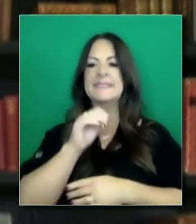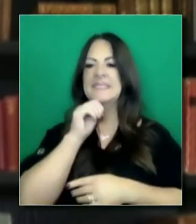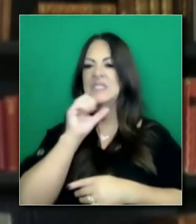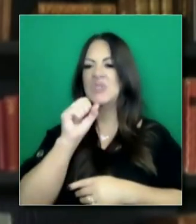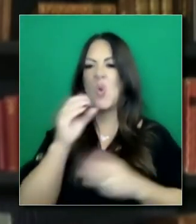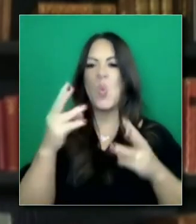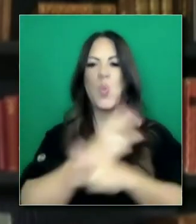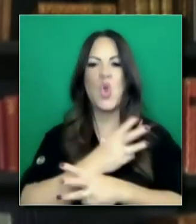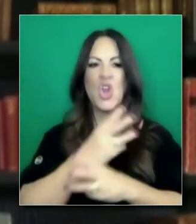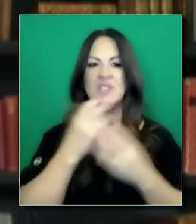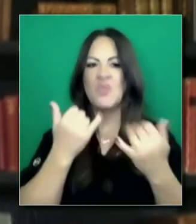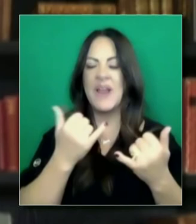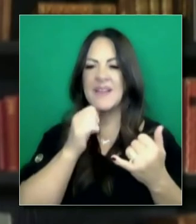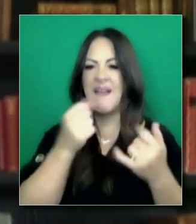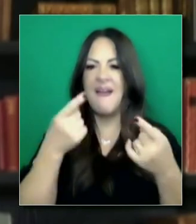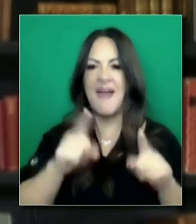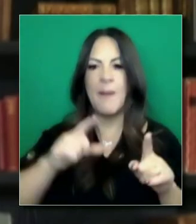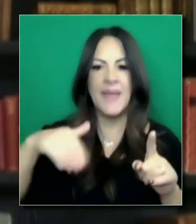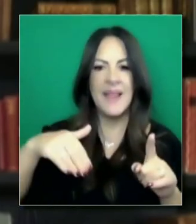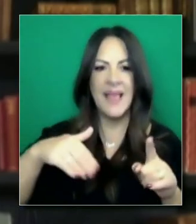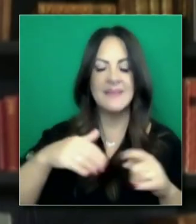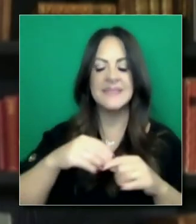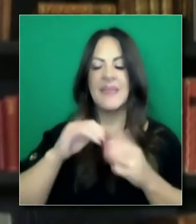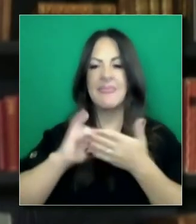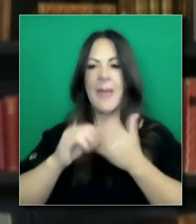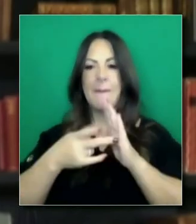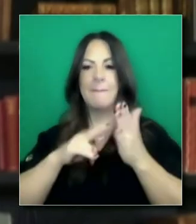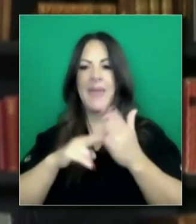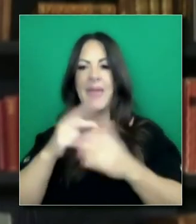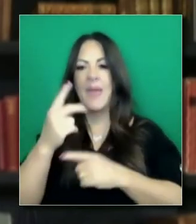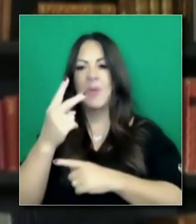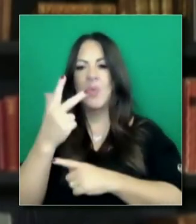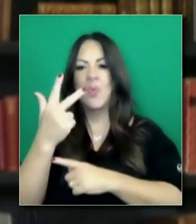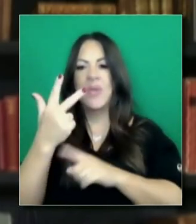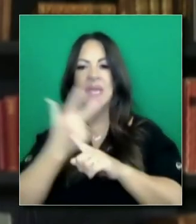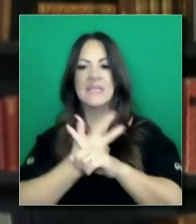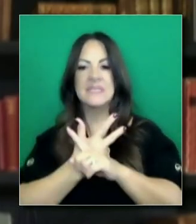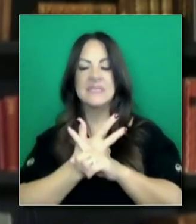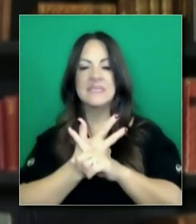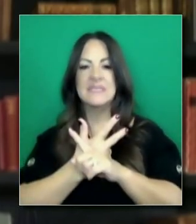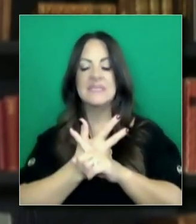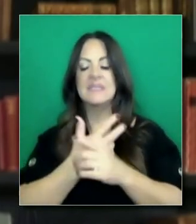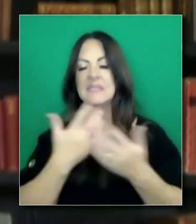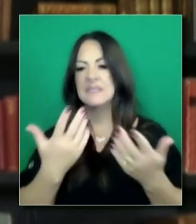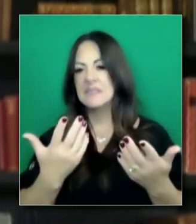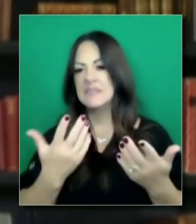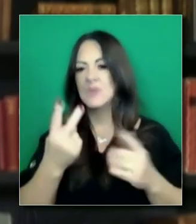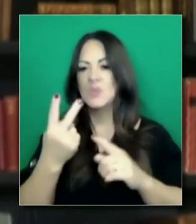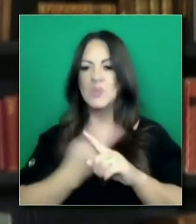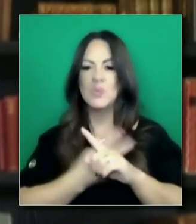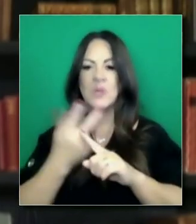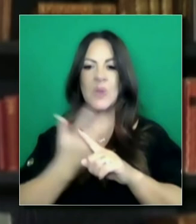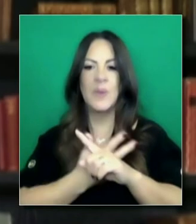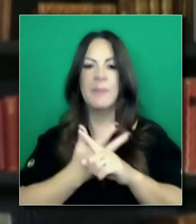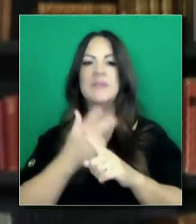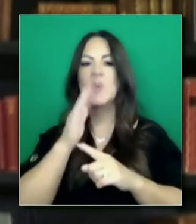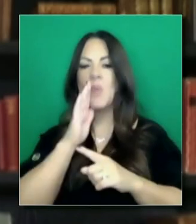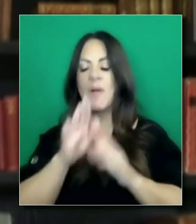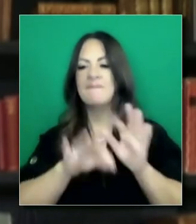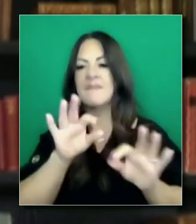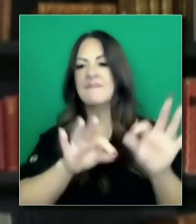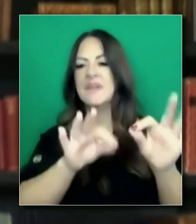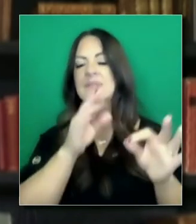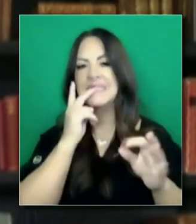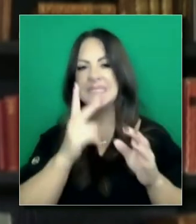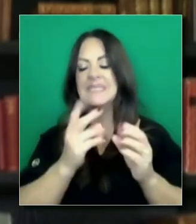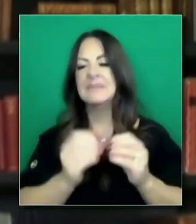los próximos 60 o 90 días en el estado de California anticiparemos un pico sobre un